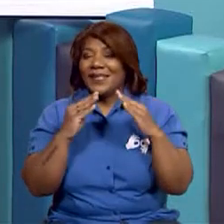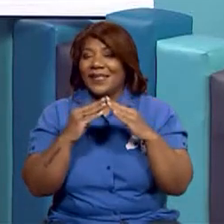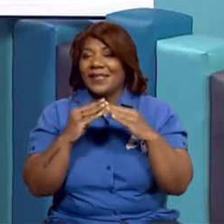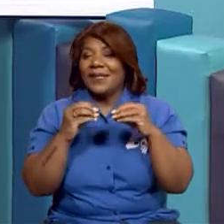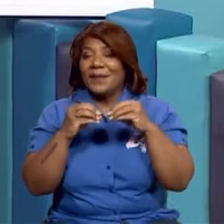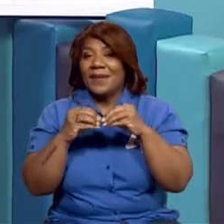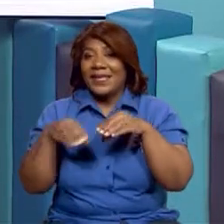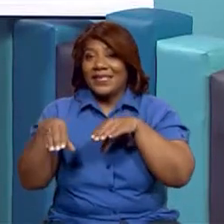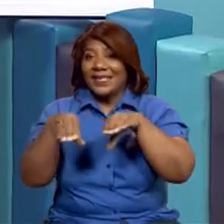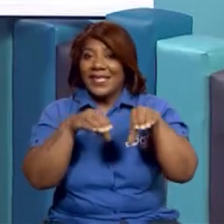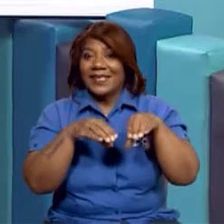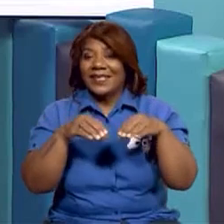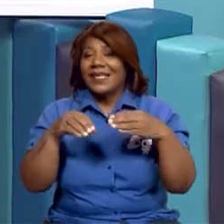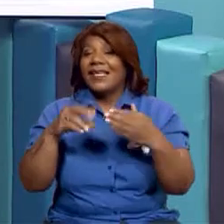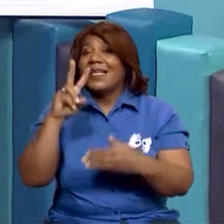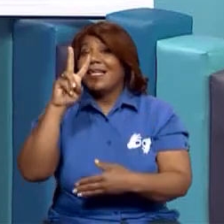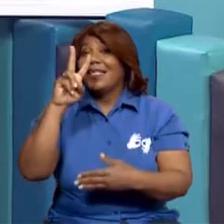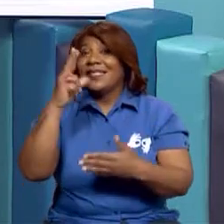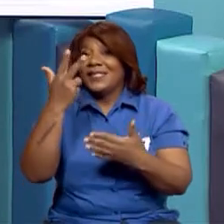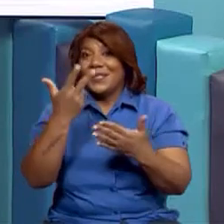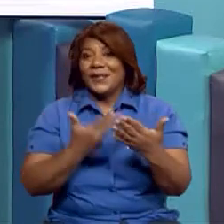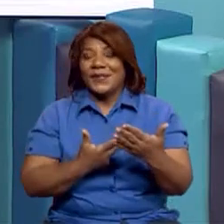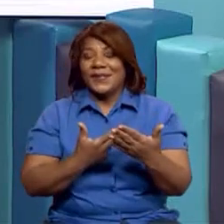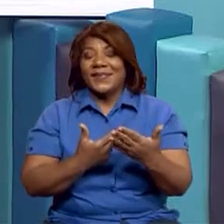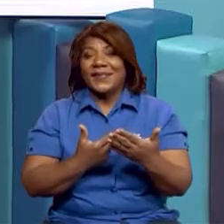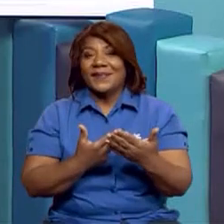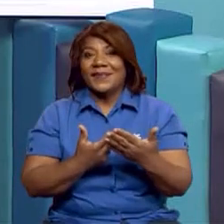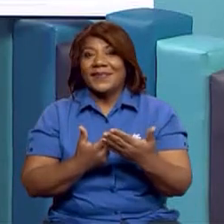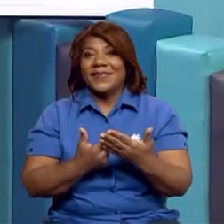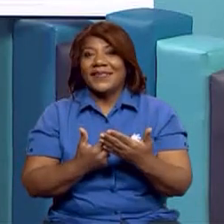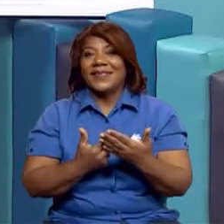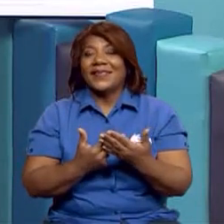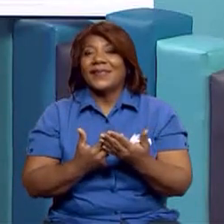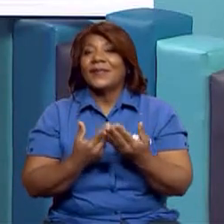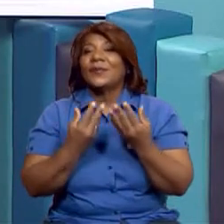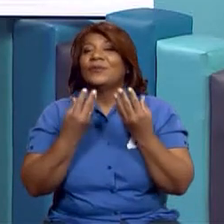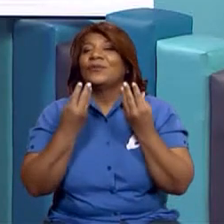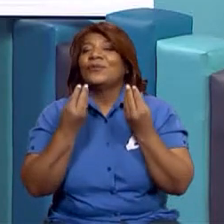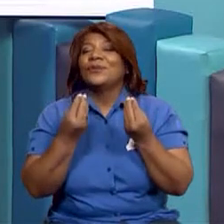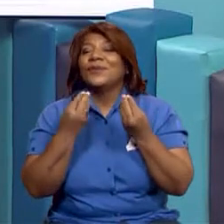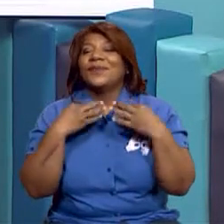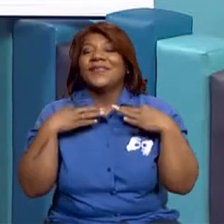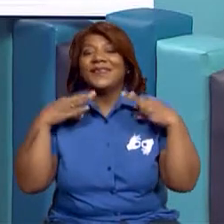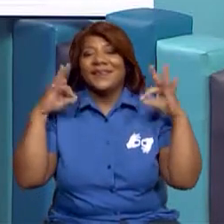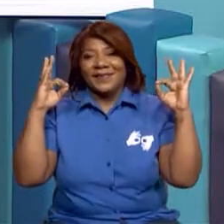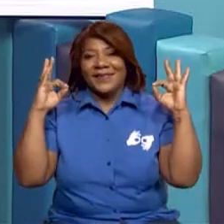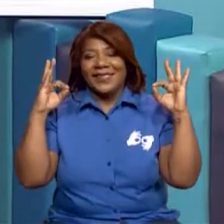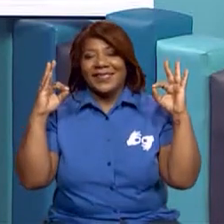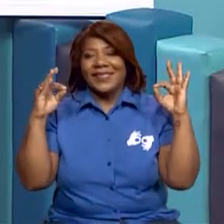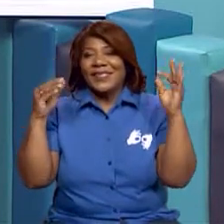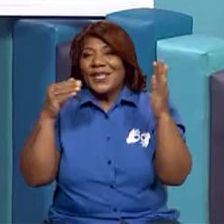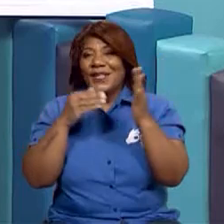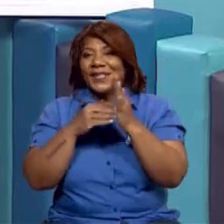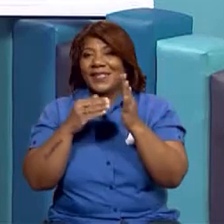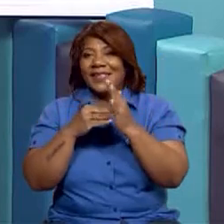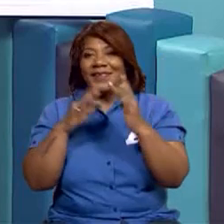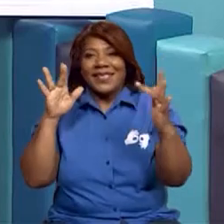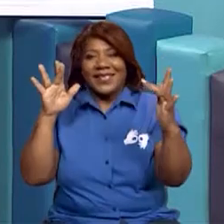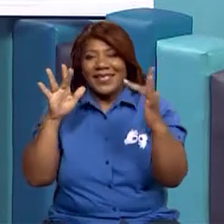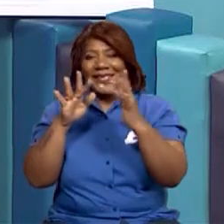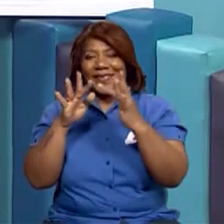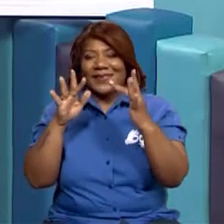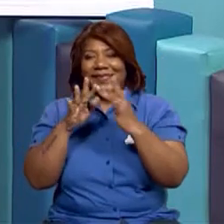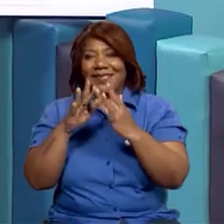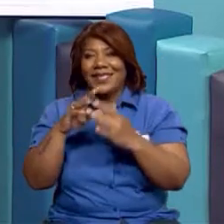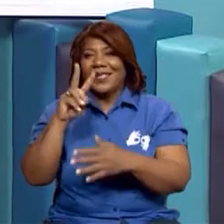como esta en este segundo trimestre. Así que, chicos, muy, muy feliz de tenerlos aquí nuevamente en este segundo trimestre. Vamos con